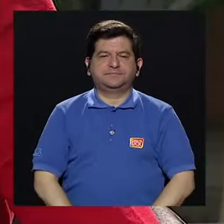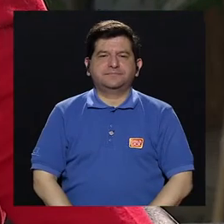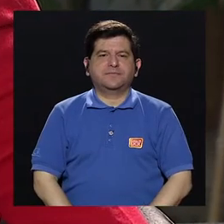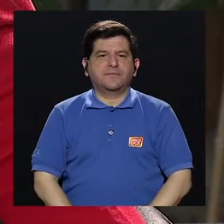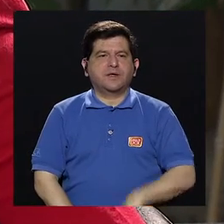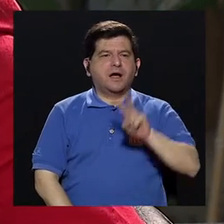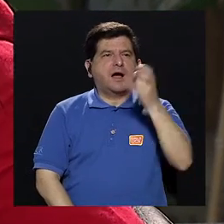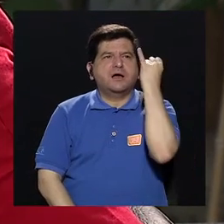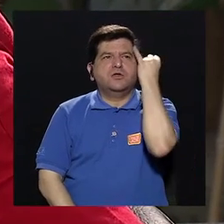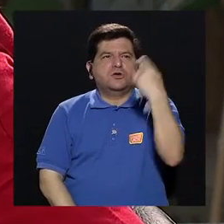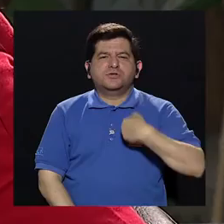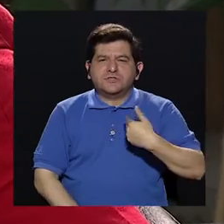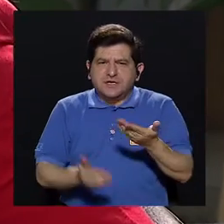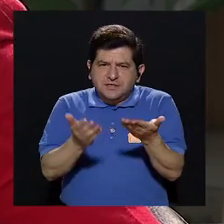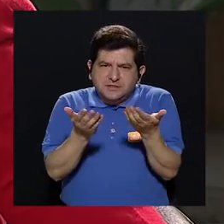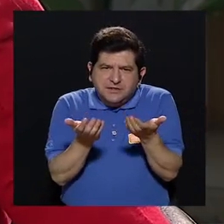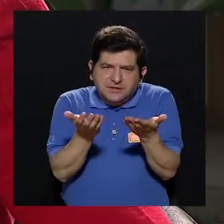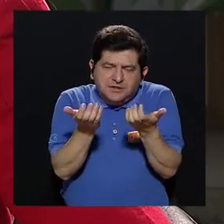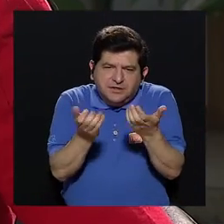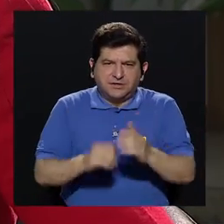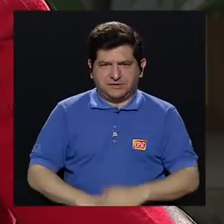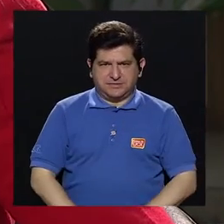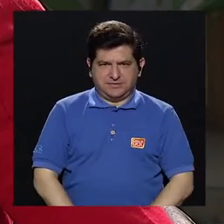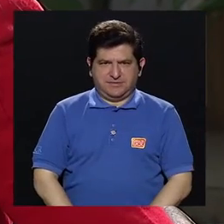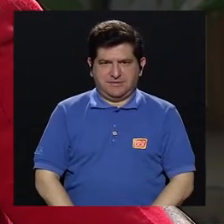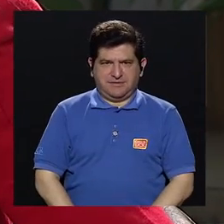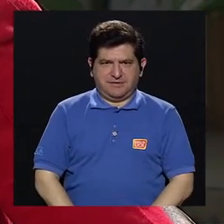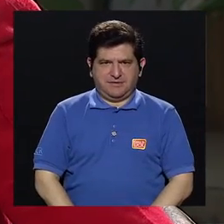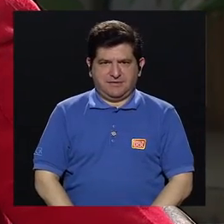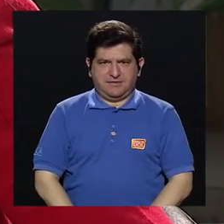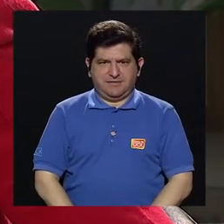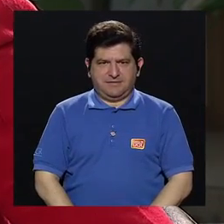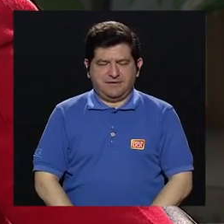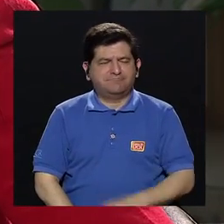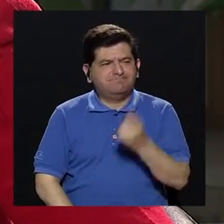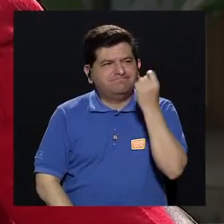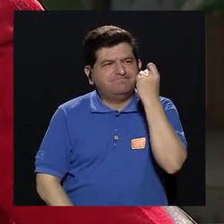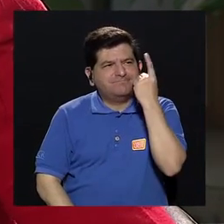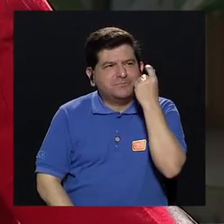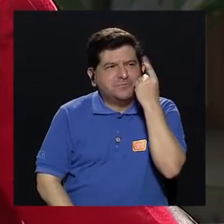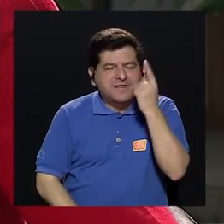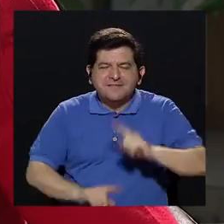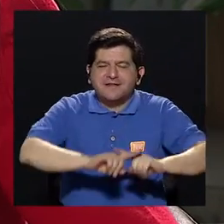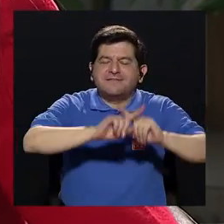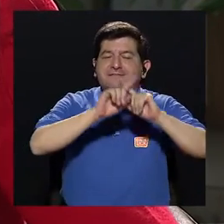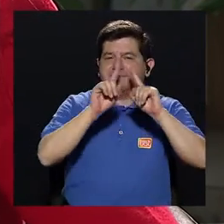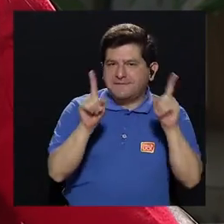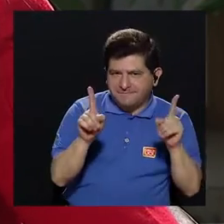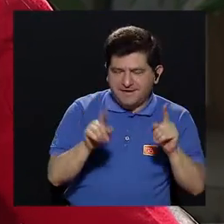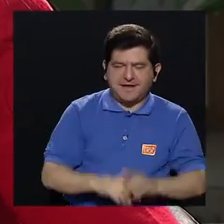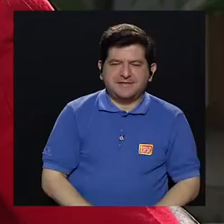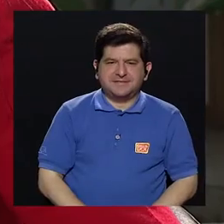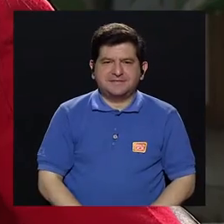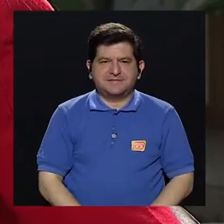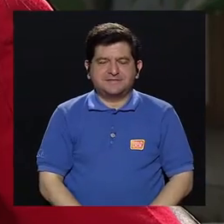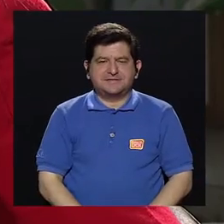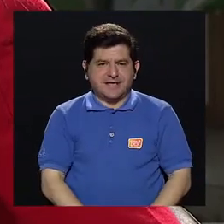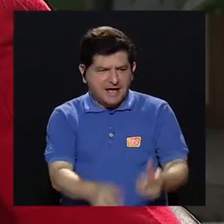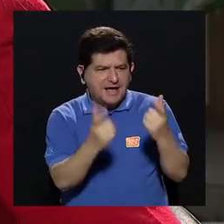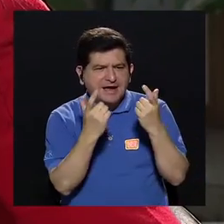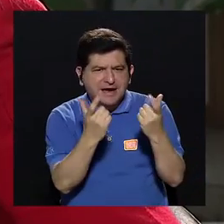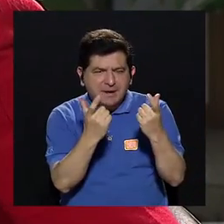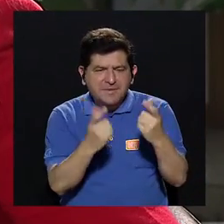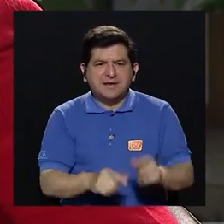Hay dos conceptos que quisiéramos entender, la diferencia entre capitalización